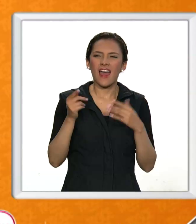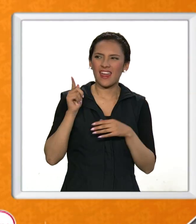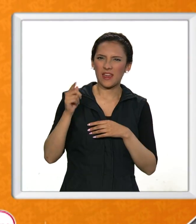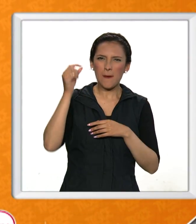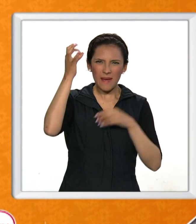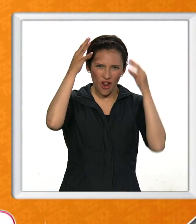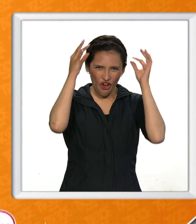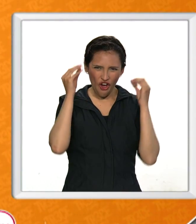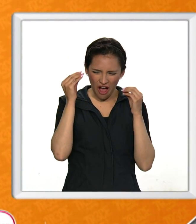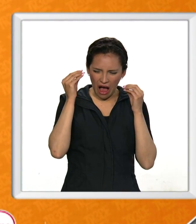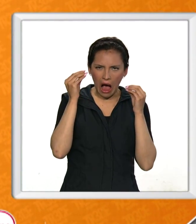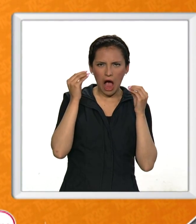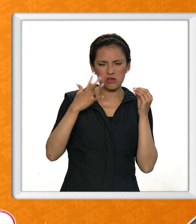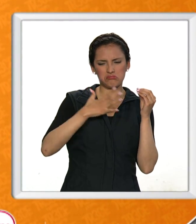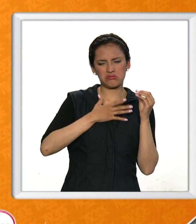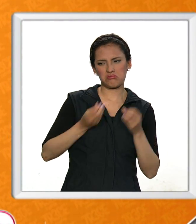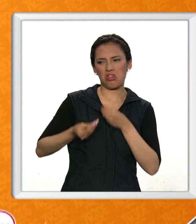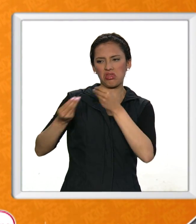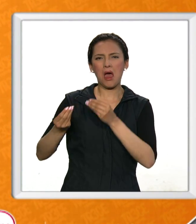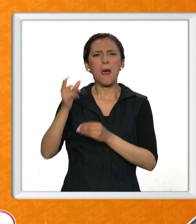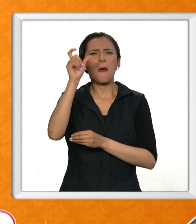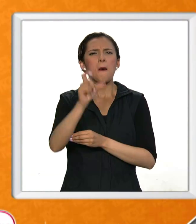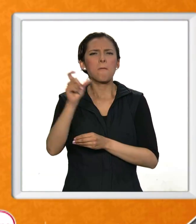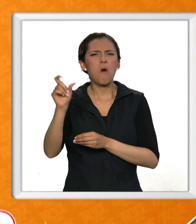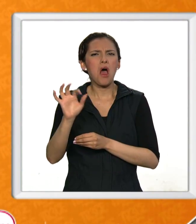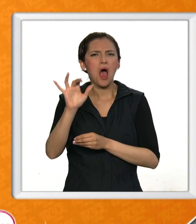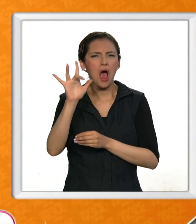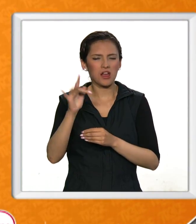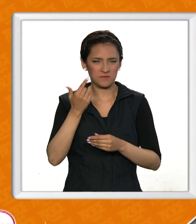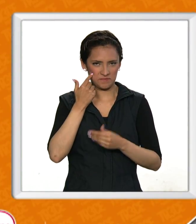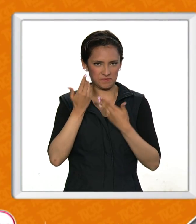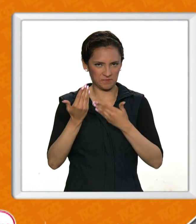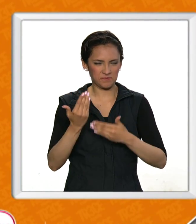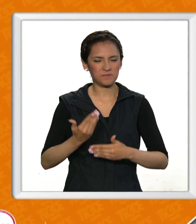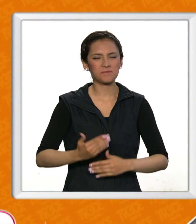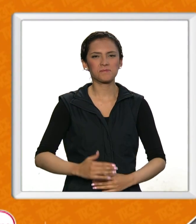de donación de pelo para personas con cáncer y miren lo que nos encontramos.